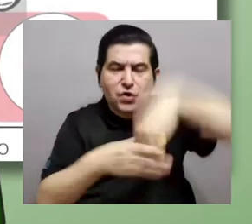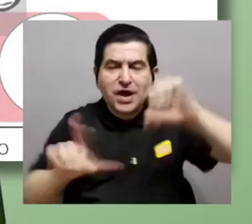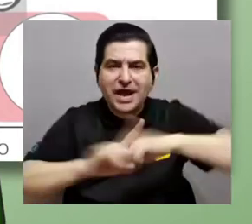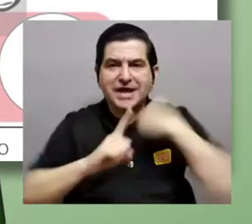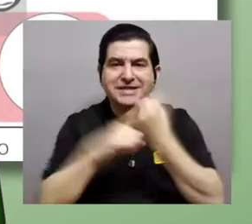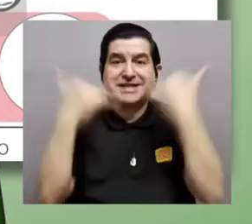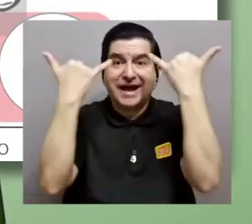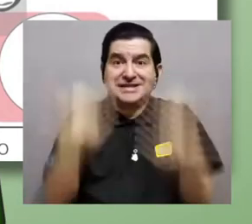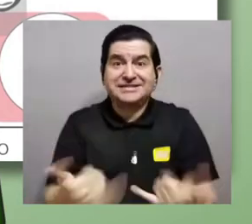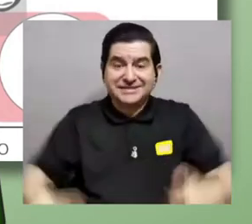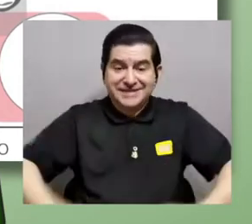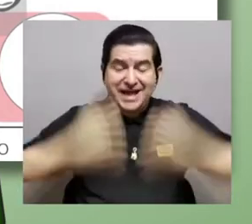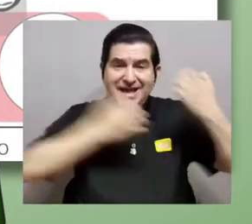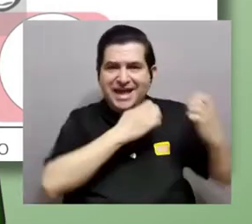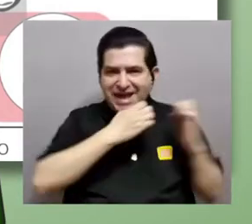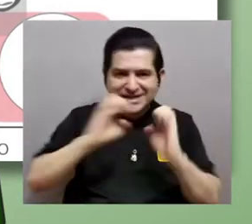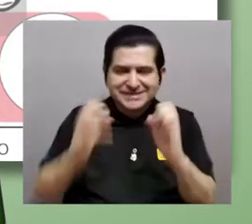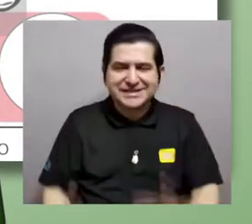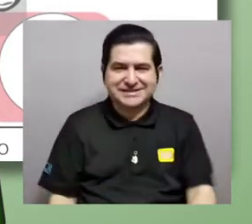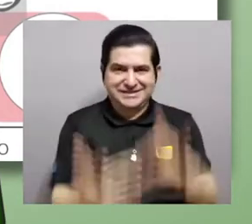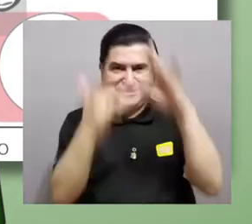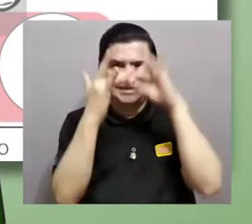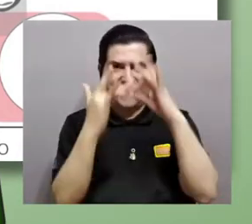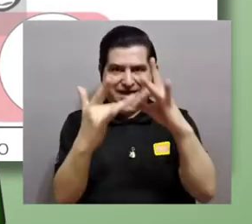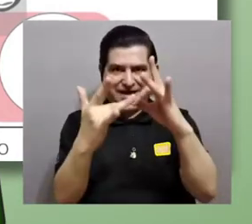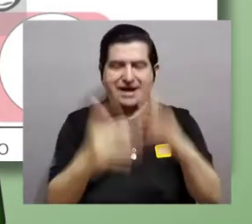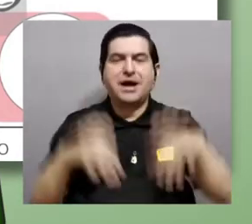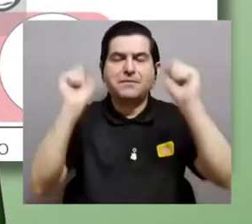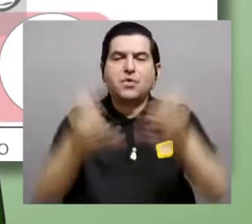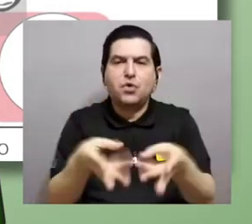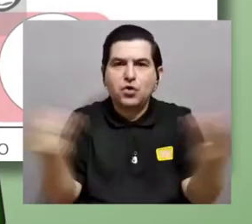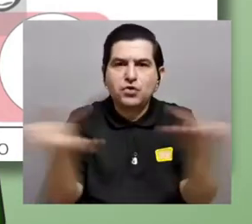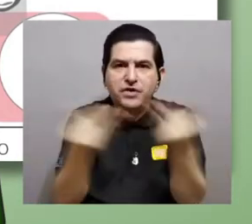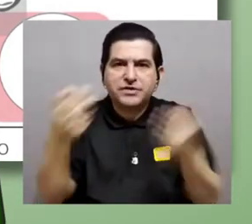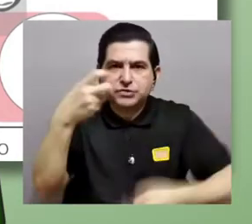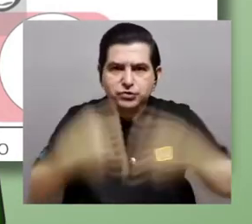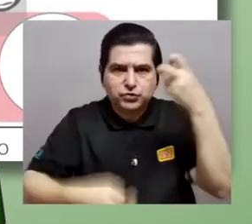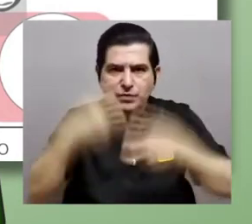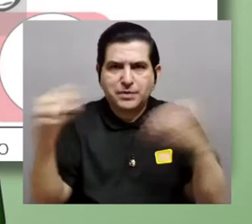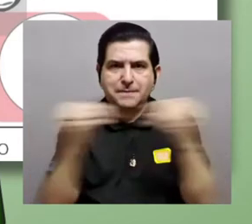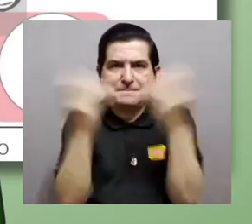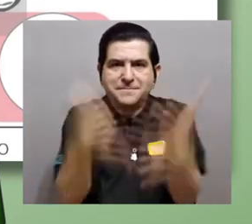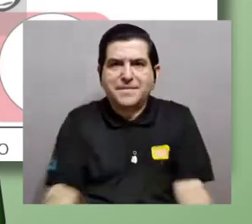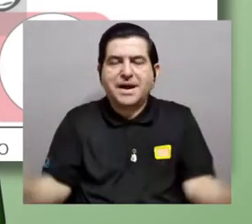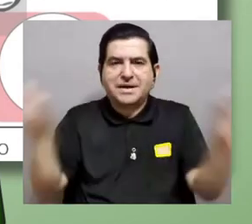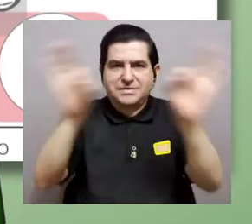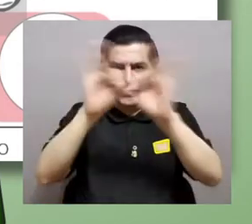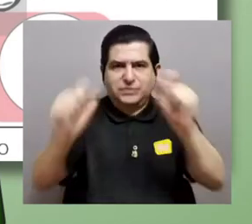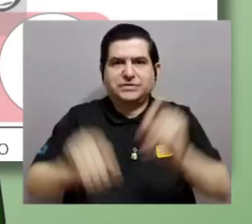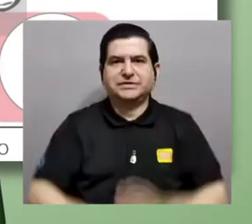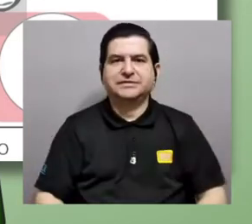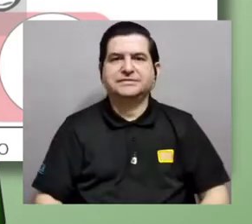existen estrategias especializadas para resolver los problemas más fundamentales del sexo.